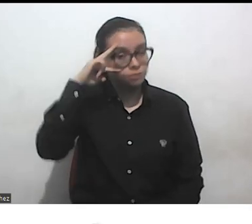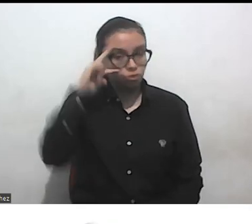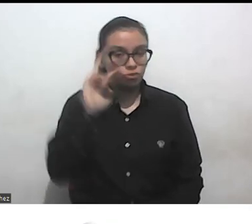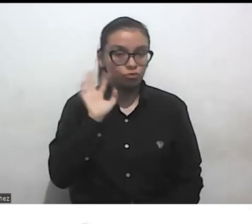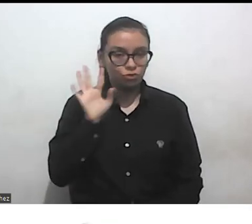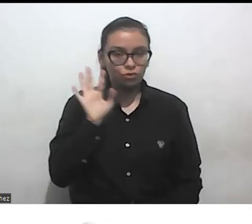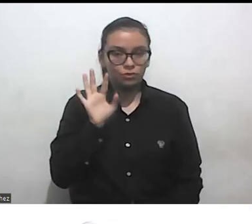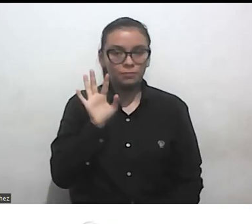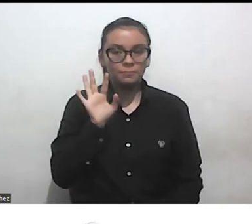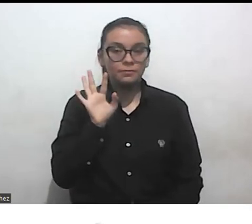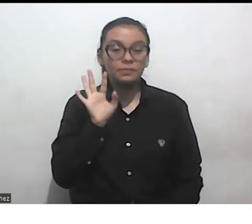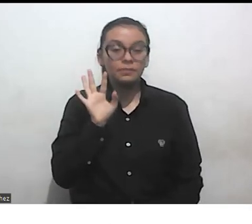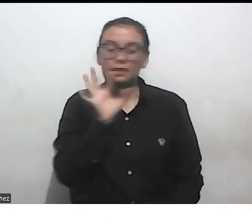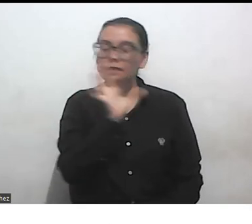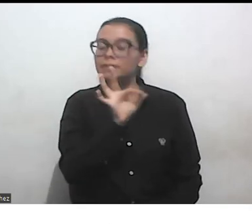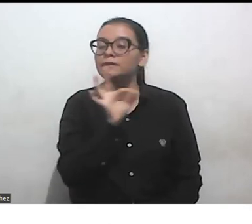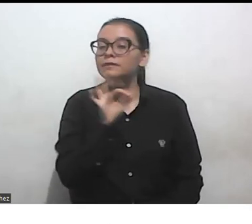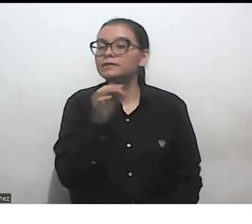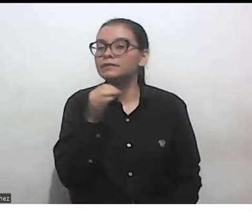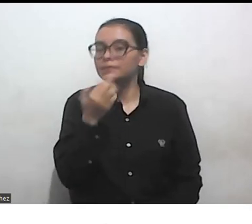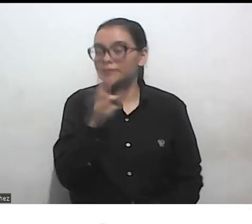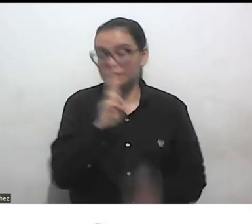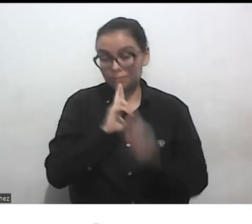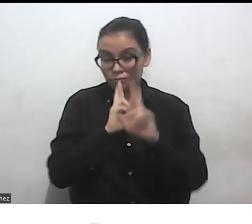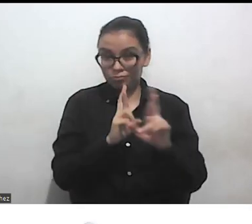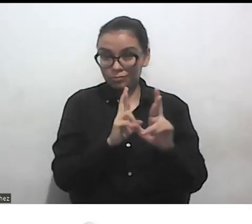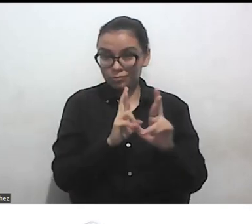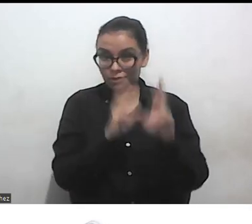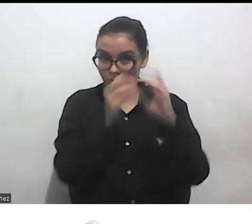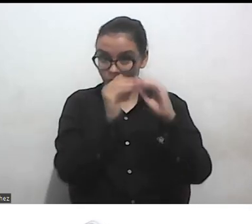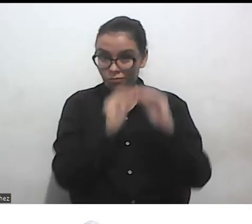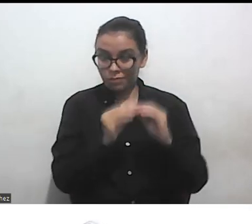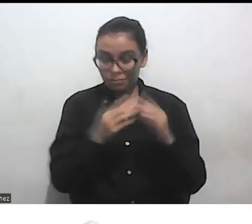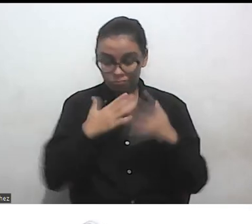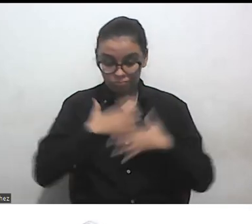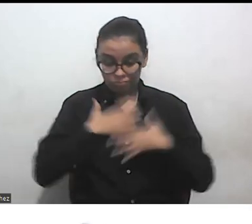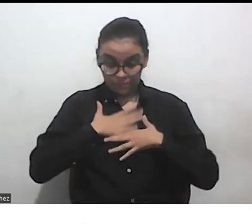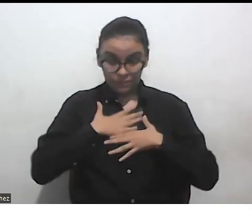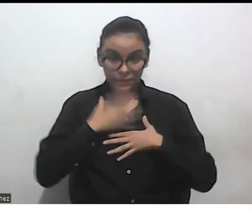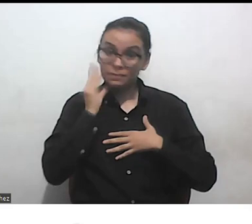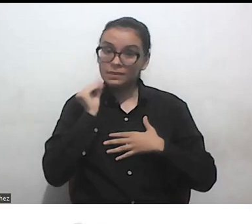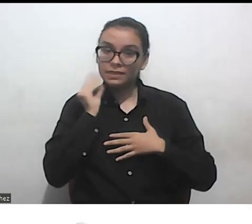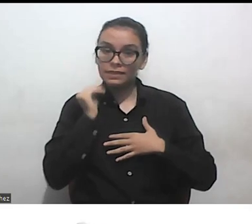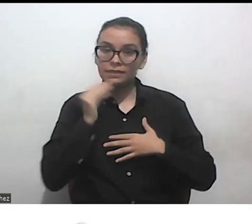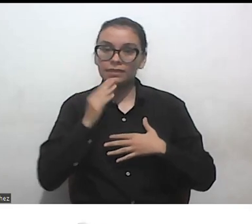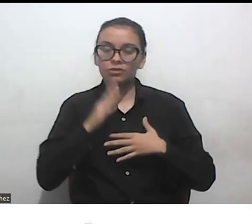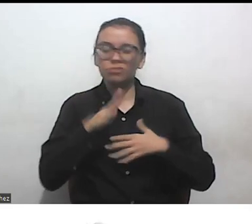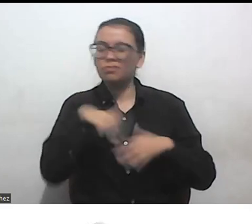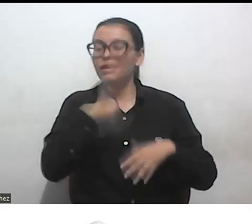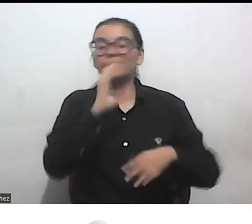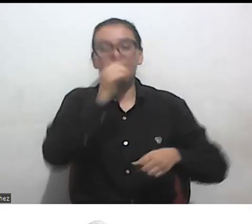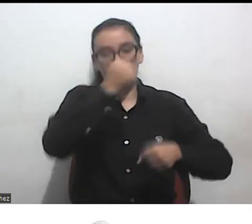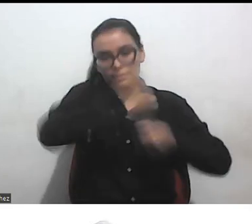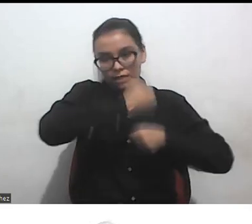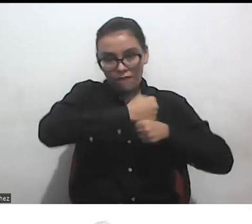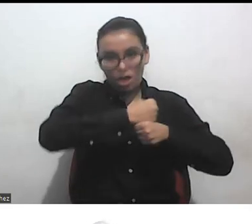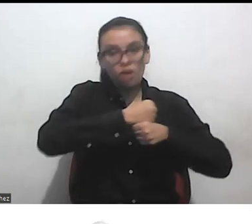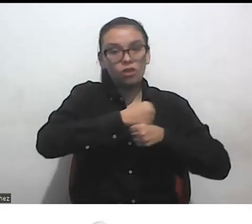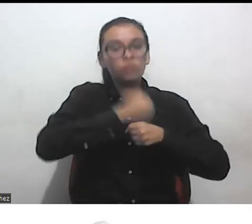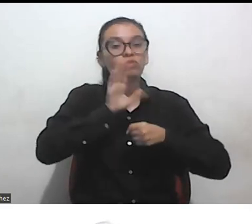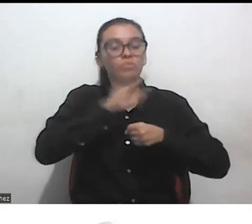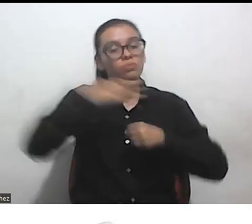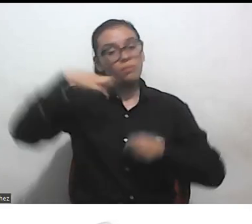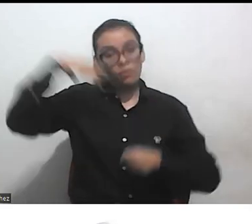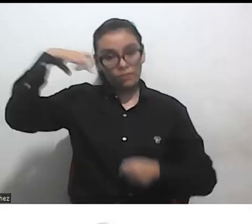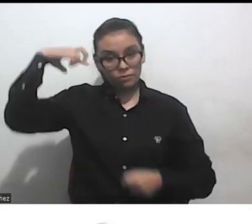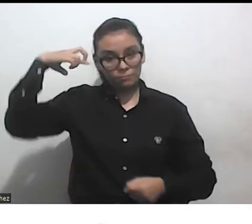quizá la siguiente, porque una de mis experiencias es la laboral y la profesional. Así